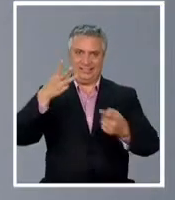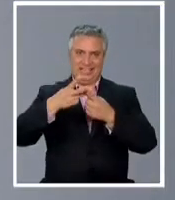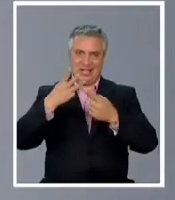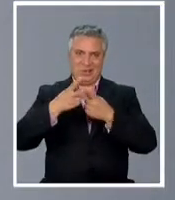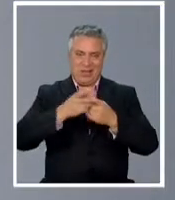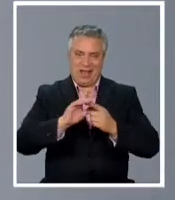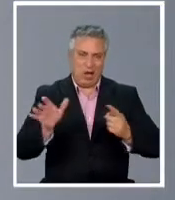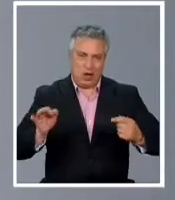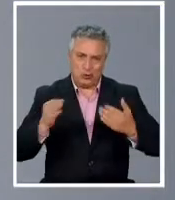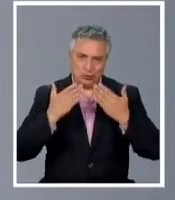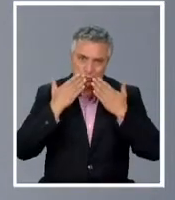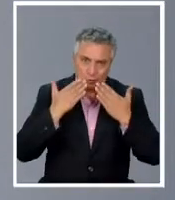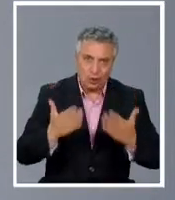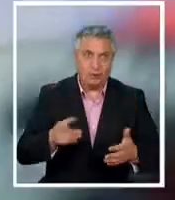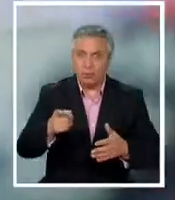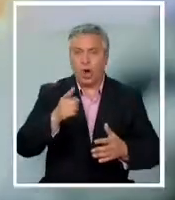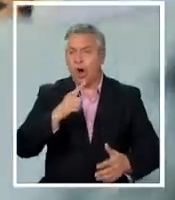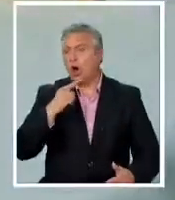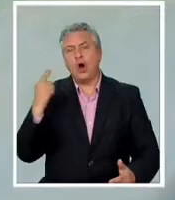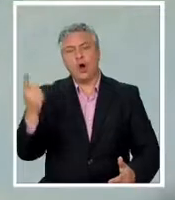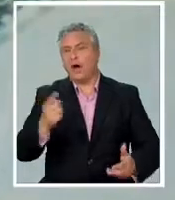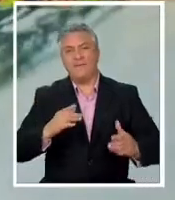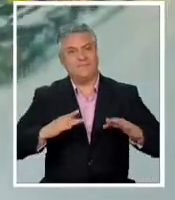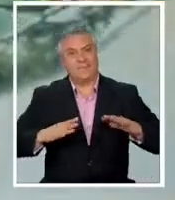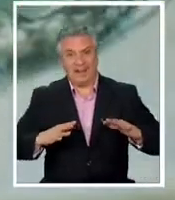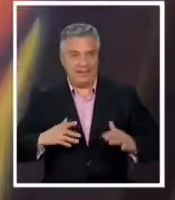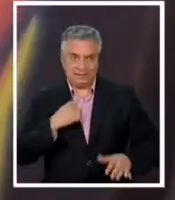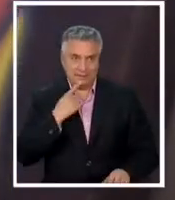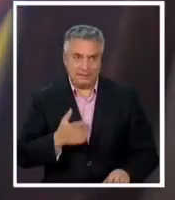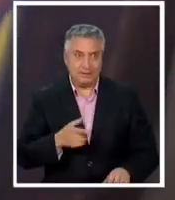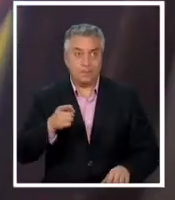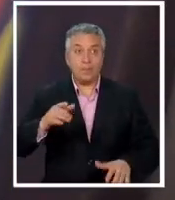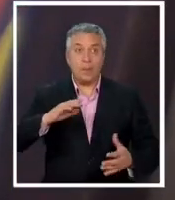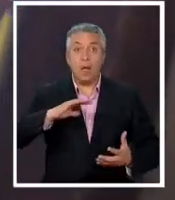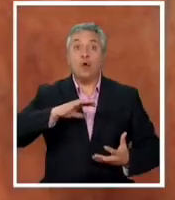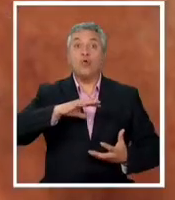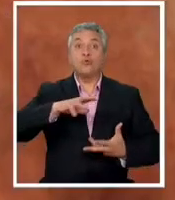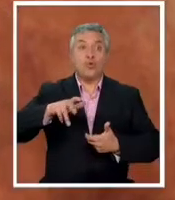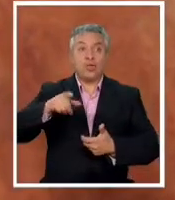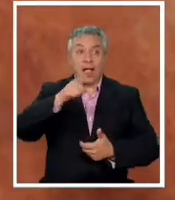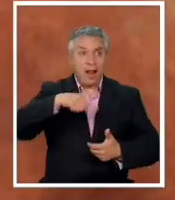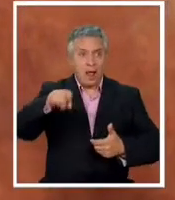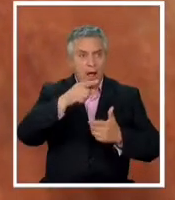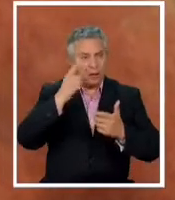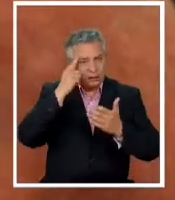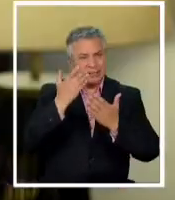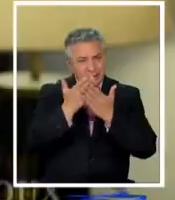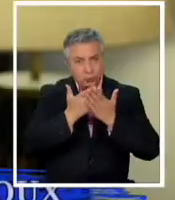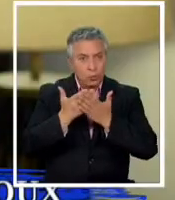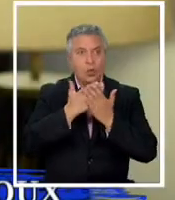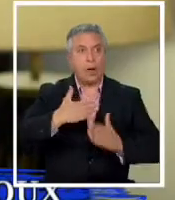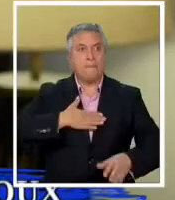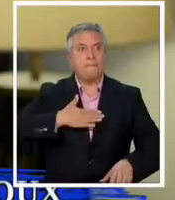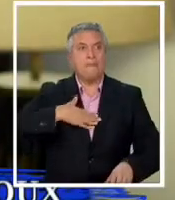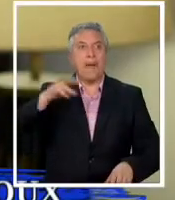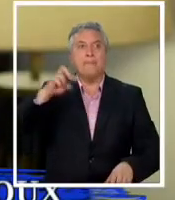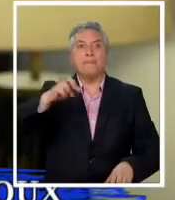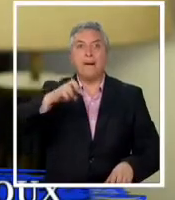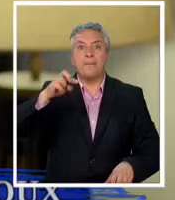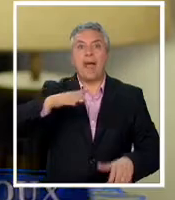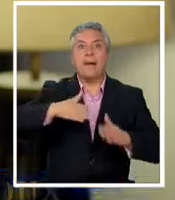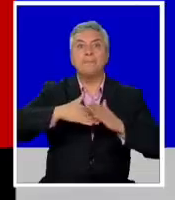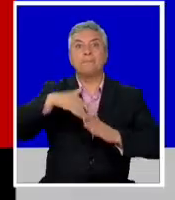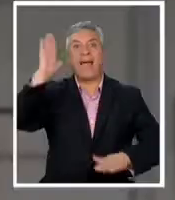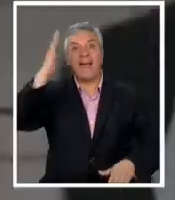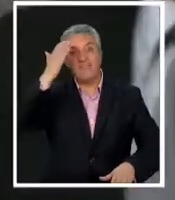es que todo el mundo estaba feliz después del mundial los estudios decían que mi papá era más popular que el presidente